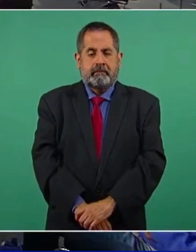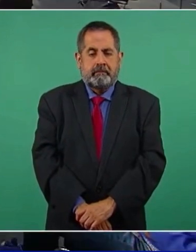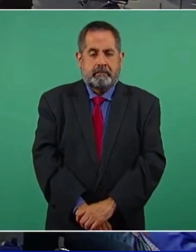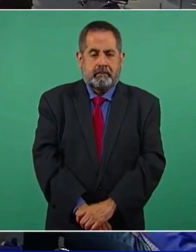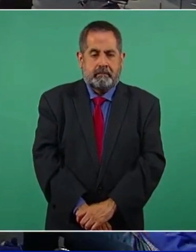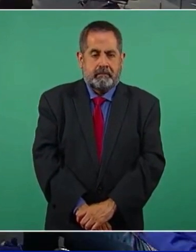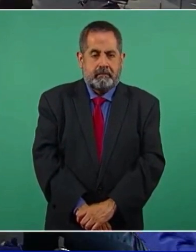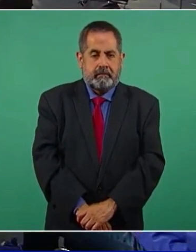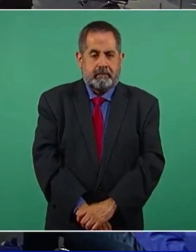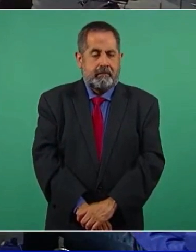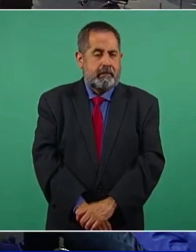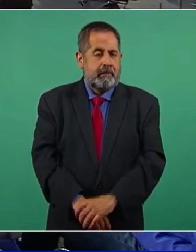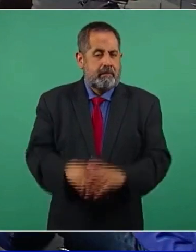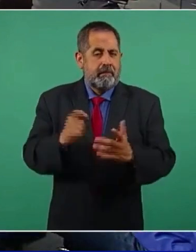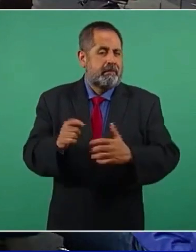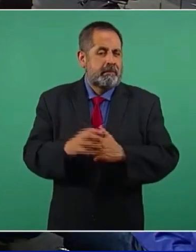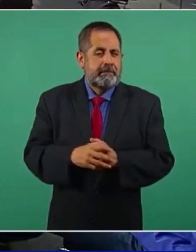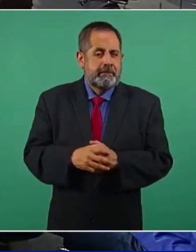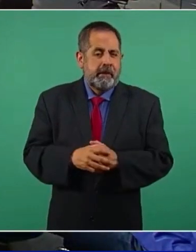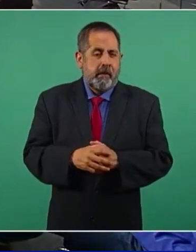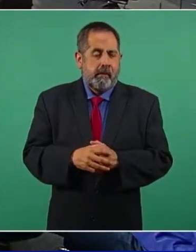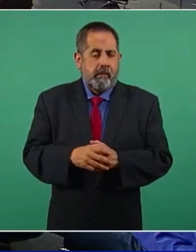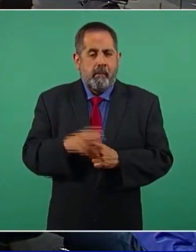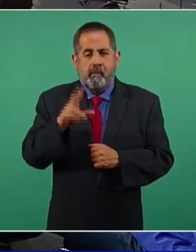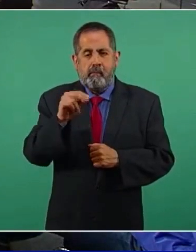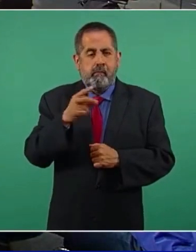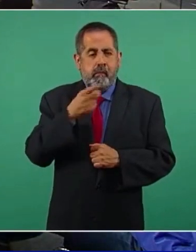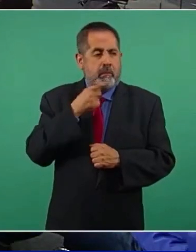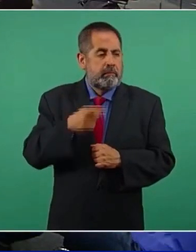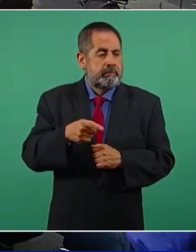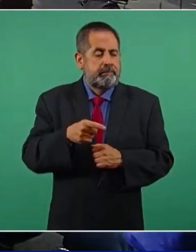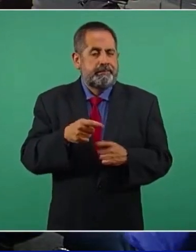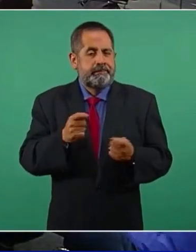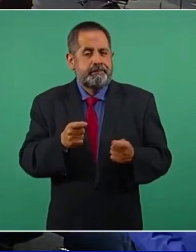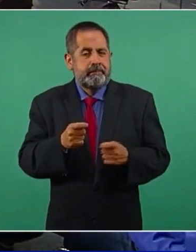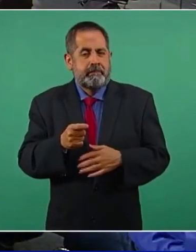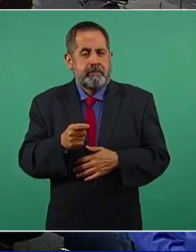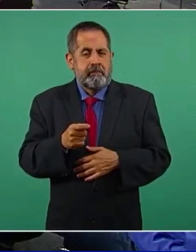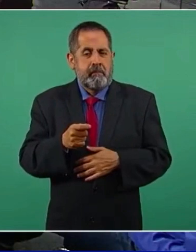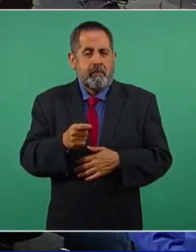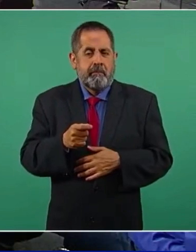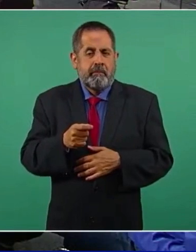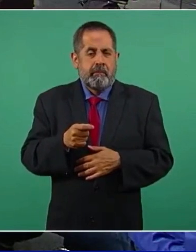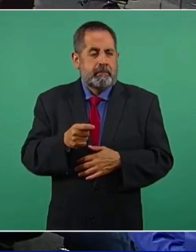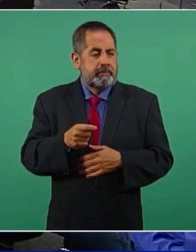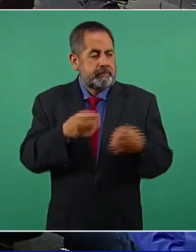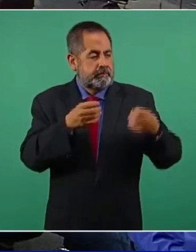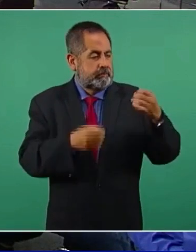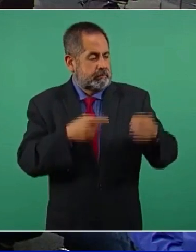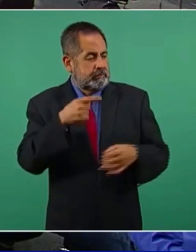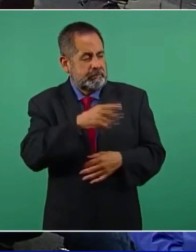Entonces, no es decir, se niega el mandato del juez,